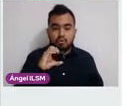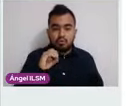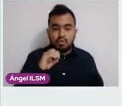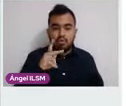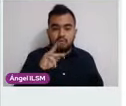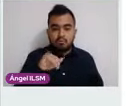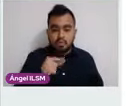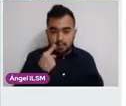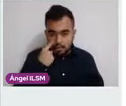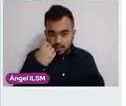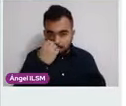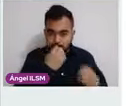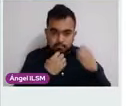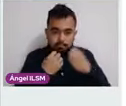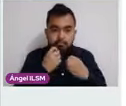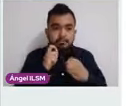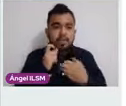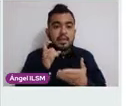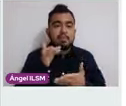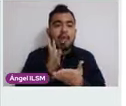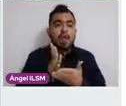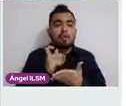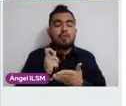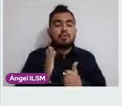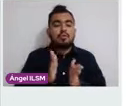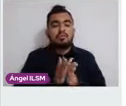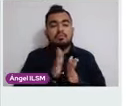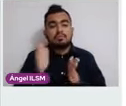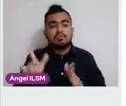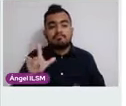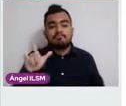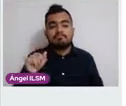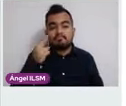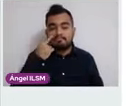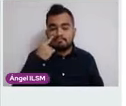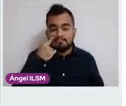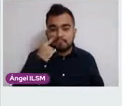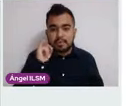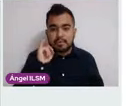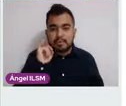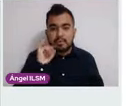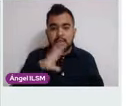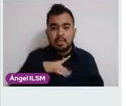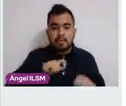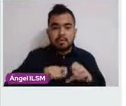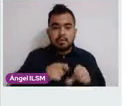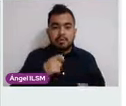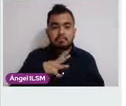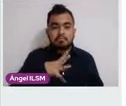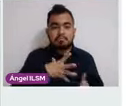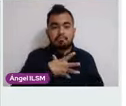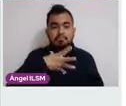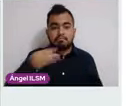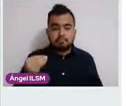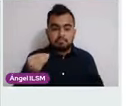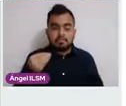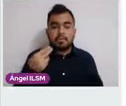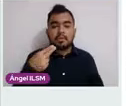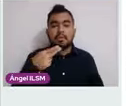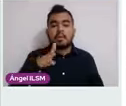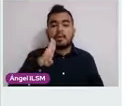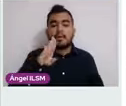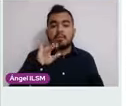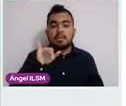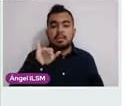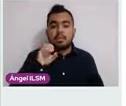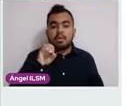como método diagnóstico posterior a una prueba primaria de tamizaje positivo y se va a referir para toma de biopsia y si es posible un